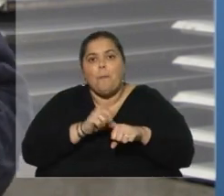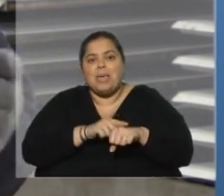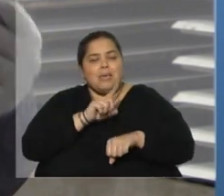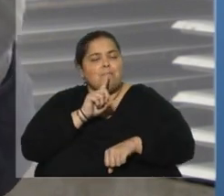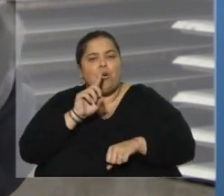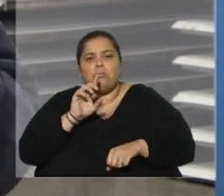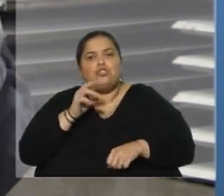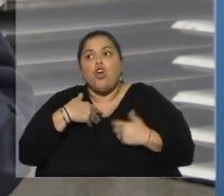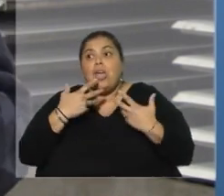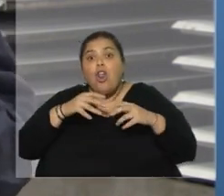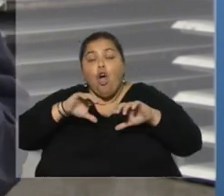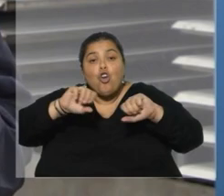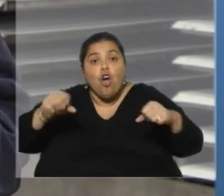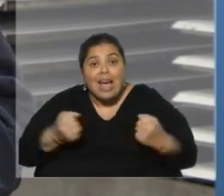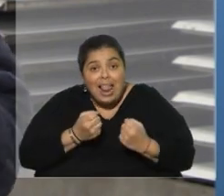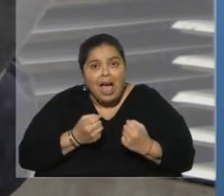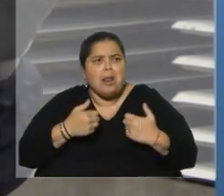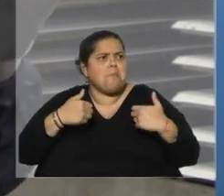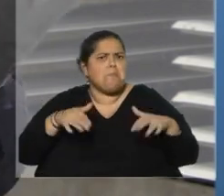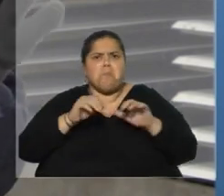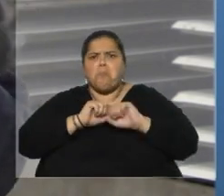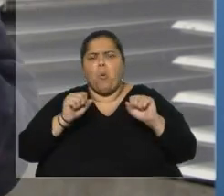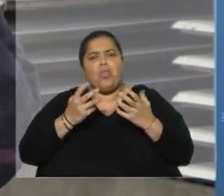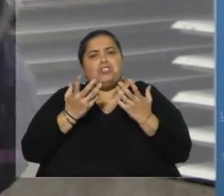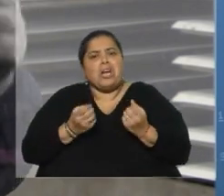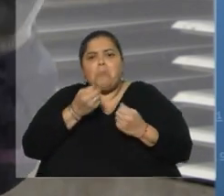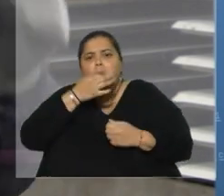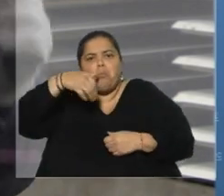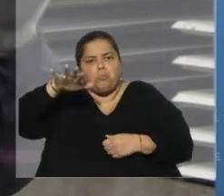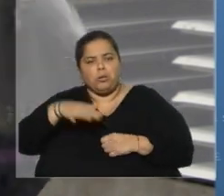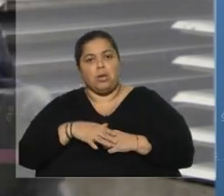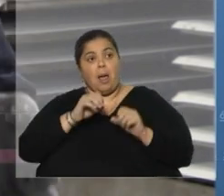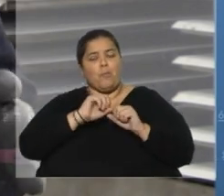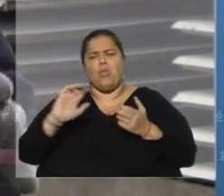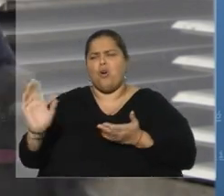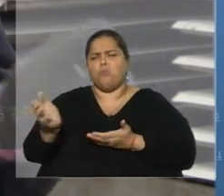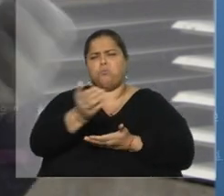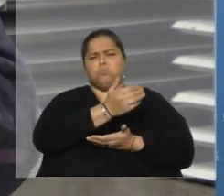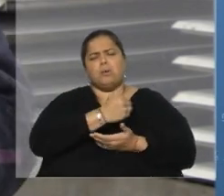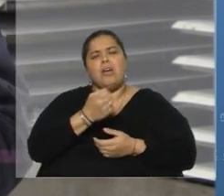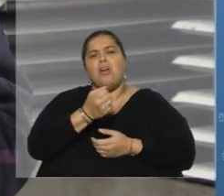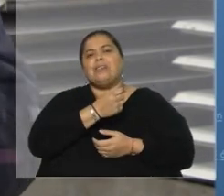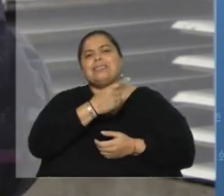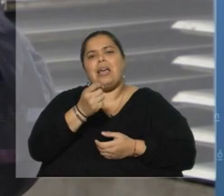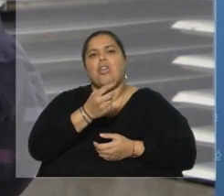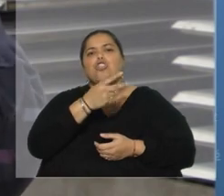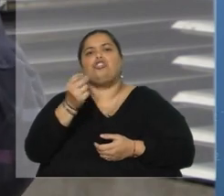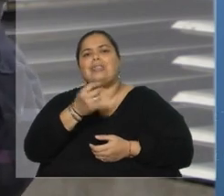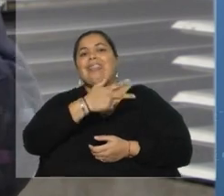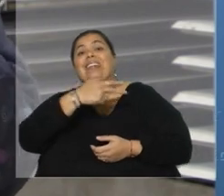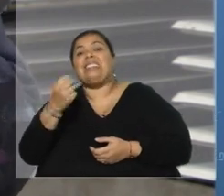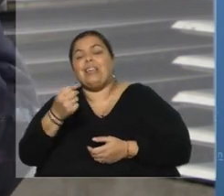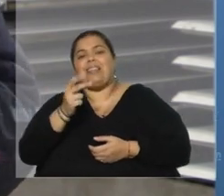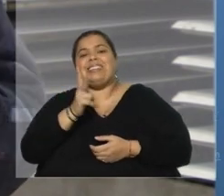que quiera y no tengo límite de capacidad de ingreso. Puedo cosechar 100, 200, 300 hectáreas y las puedo congelar y mantener en